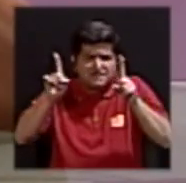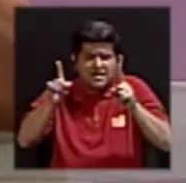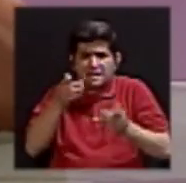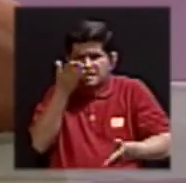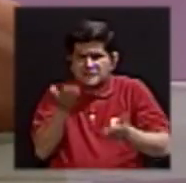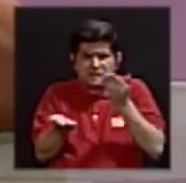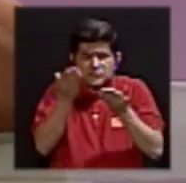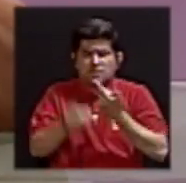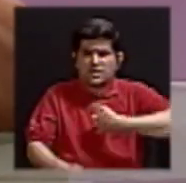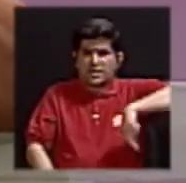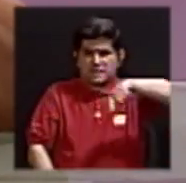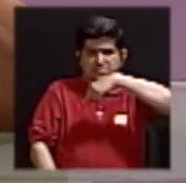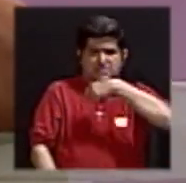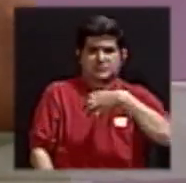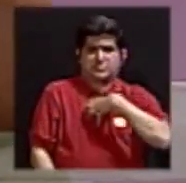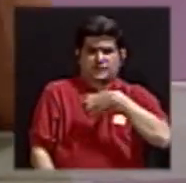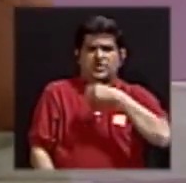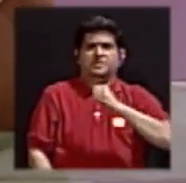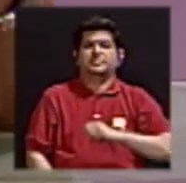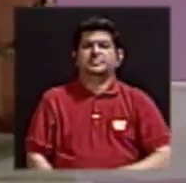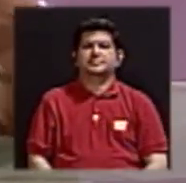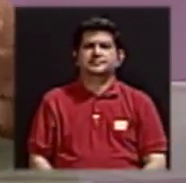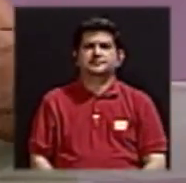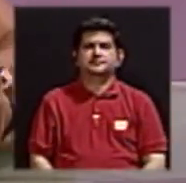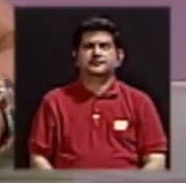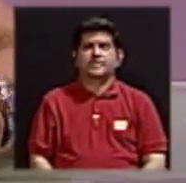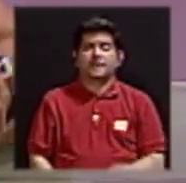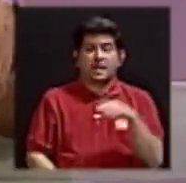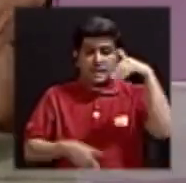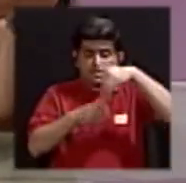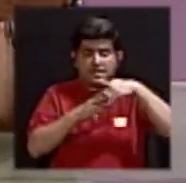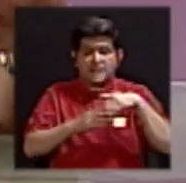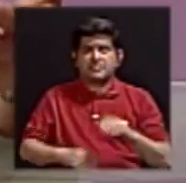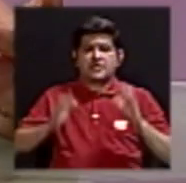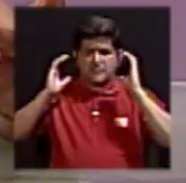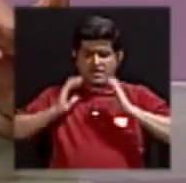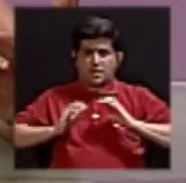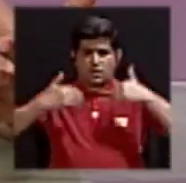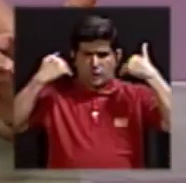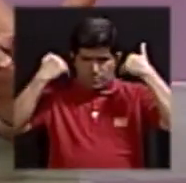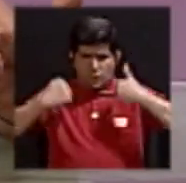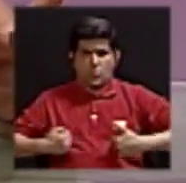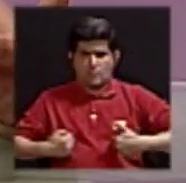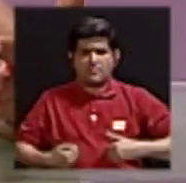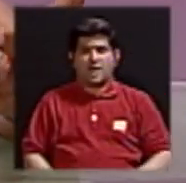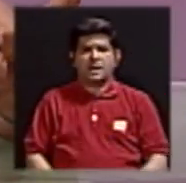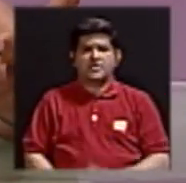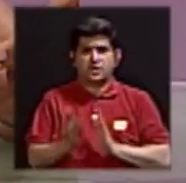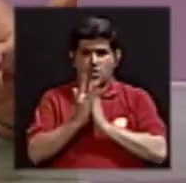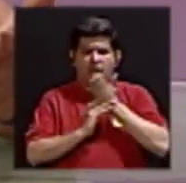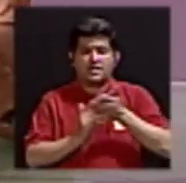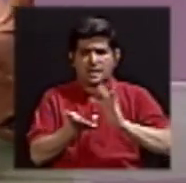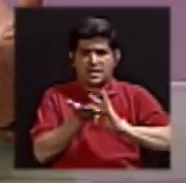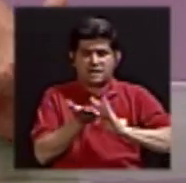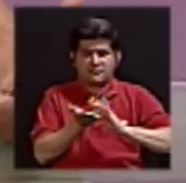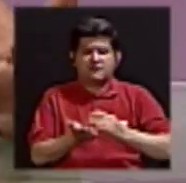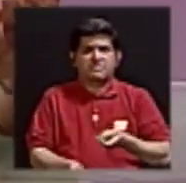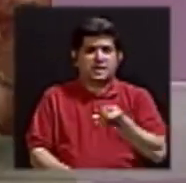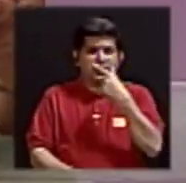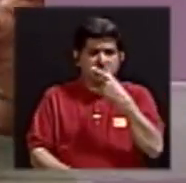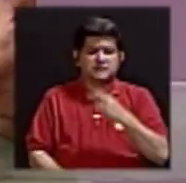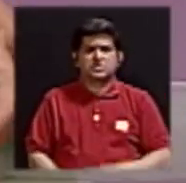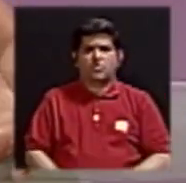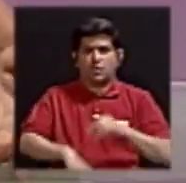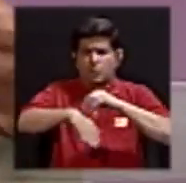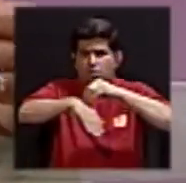nuestras hormonas. Entran al cuerpo humano en vía pastilla, o vía parche,